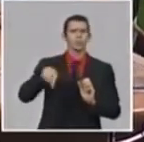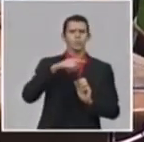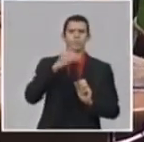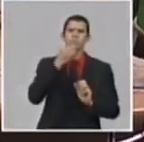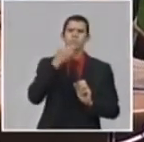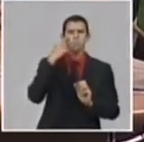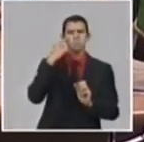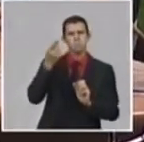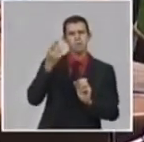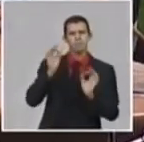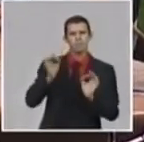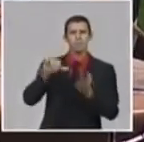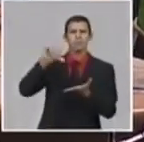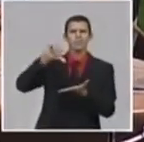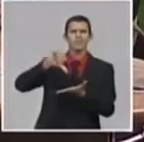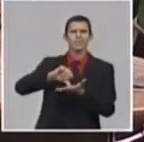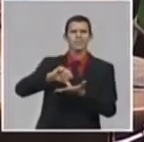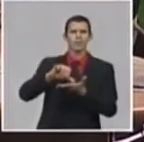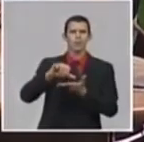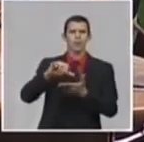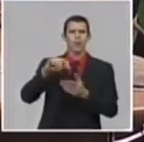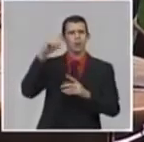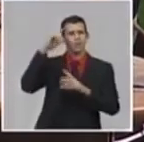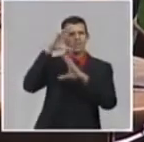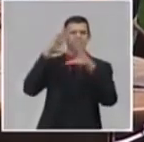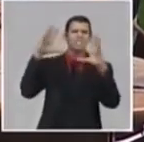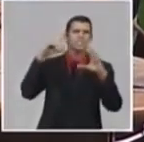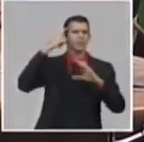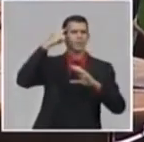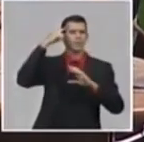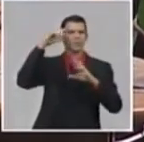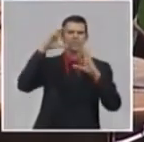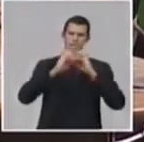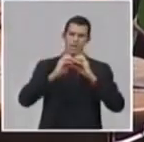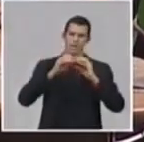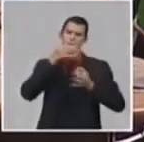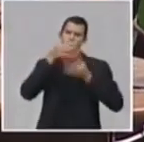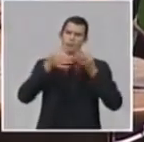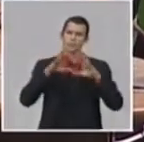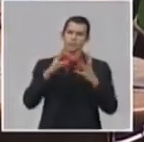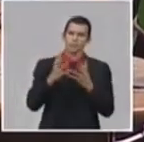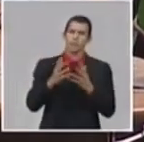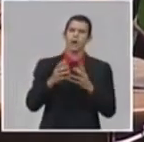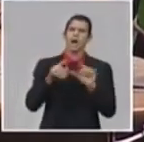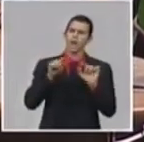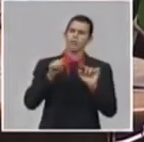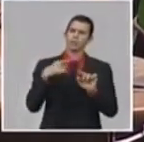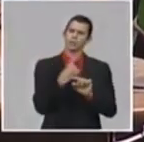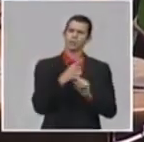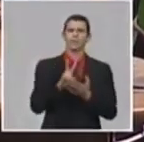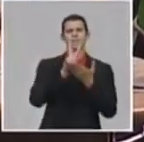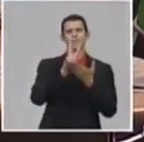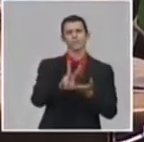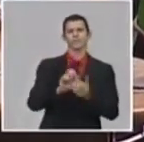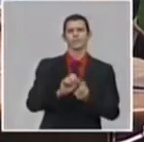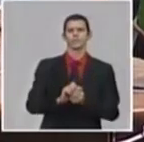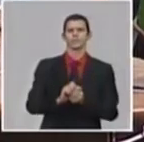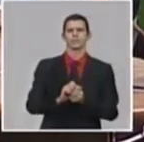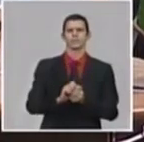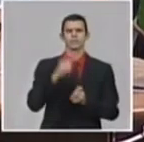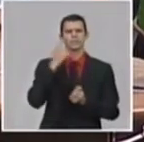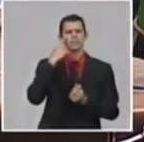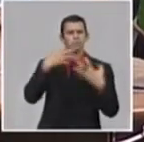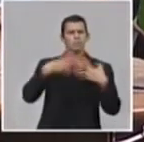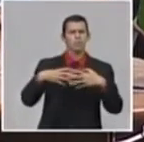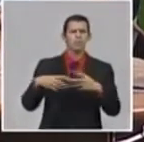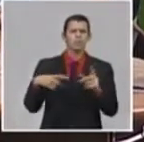Centro de Neurociencia, que es uno de los centros que está precisamente en esa recuperación y producción de elementos que hacen falta para esta